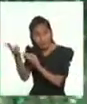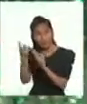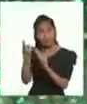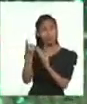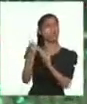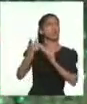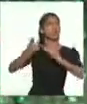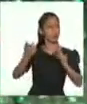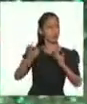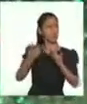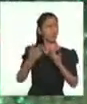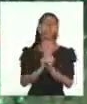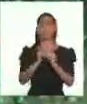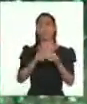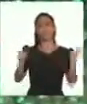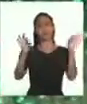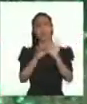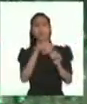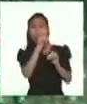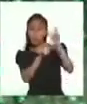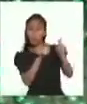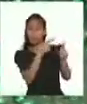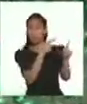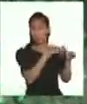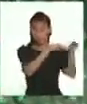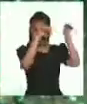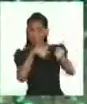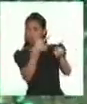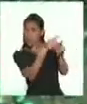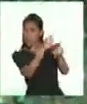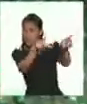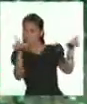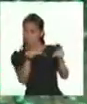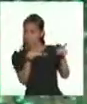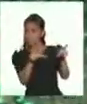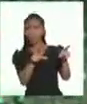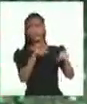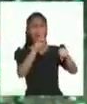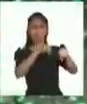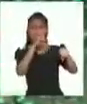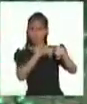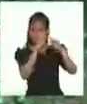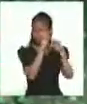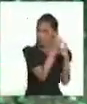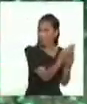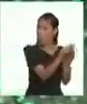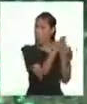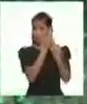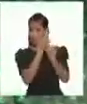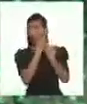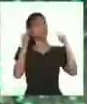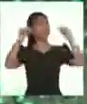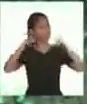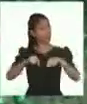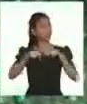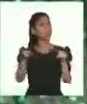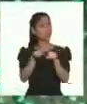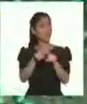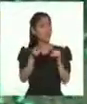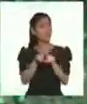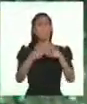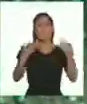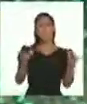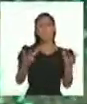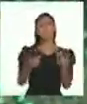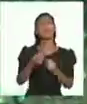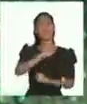personas, sin importar su procedencia o costumbres, debe estar asegurado en todas partes. Es por eso que en este caso, el